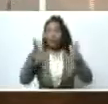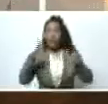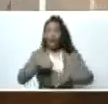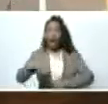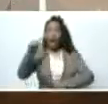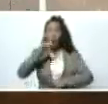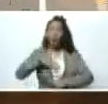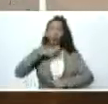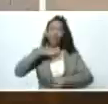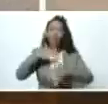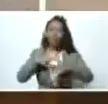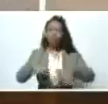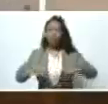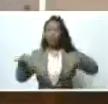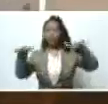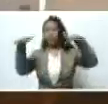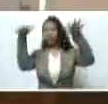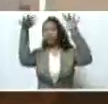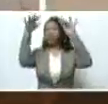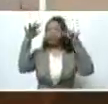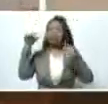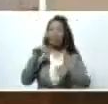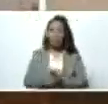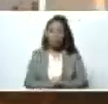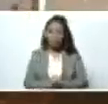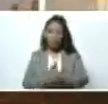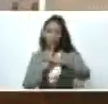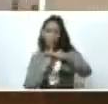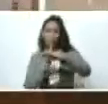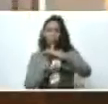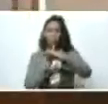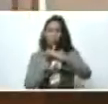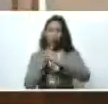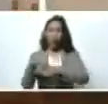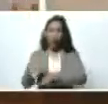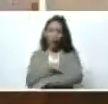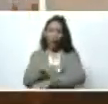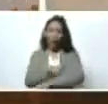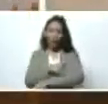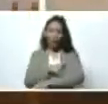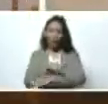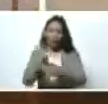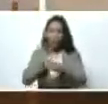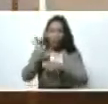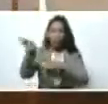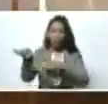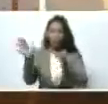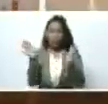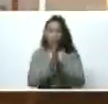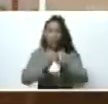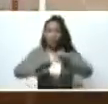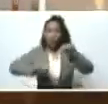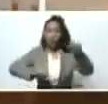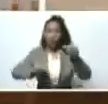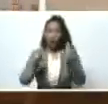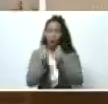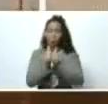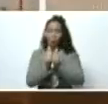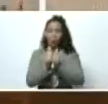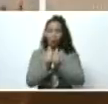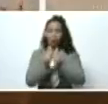socavó la vía y, bueno, está a punto de dejar aislado San Cristóbal con la frontera.